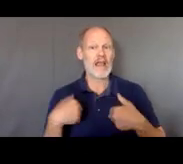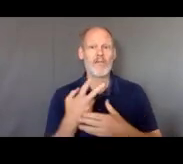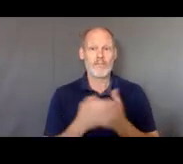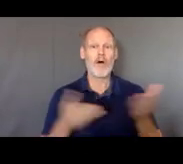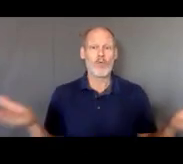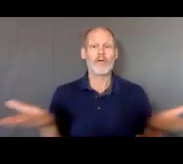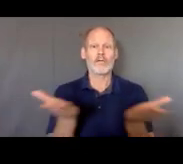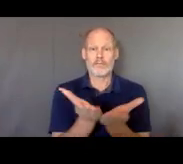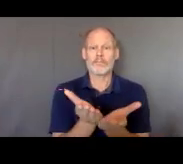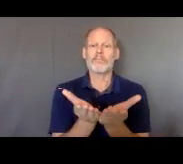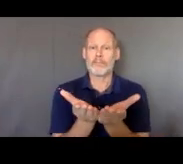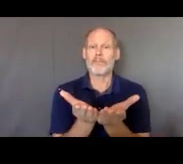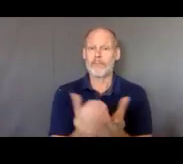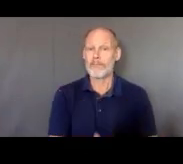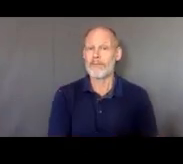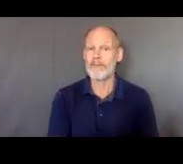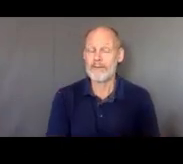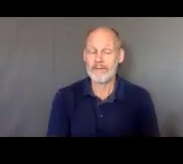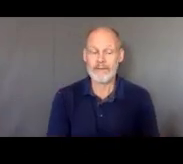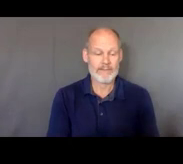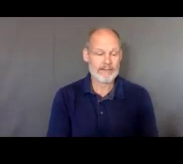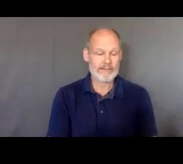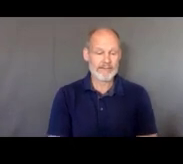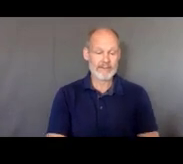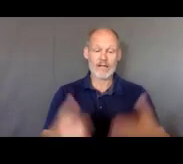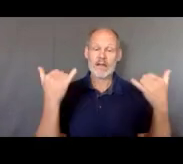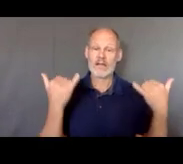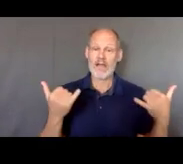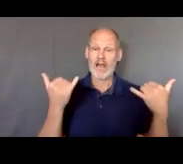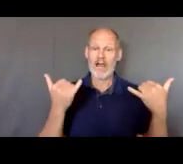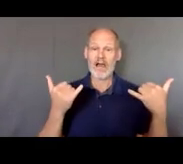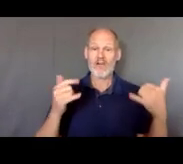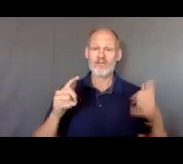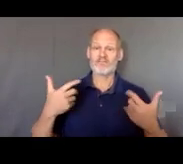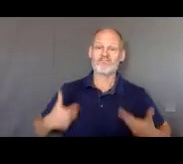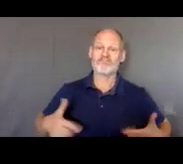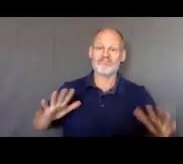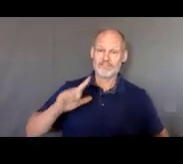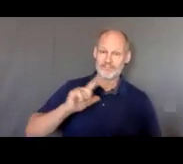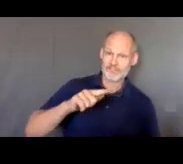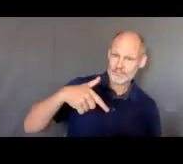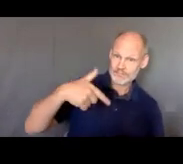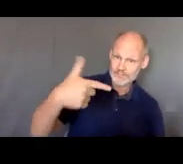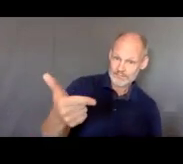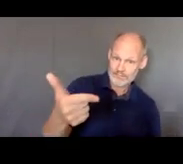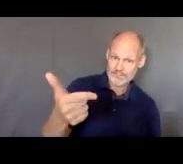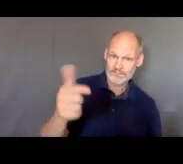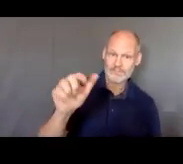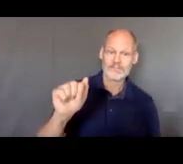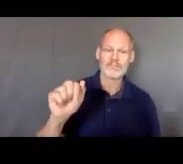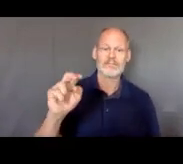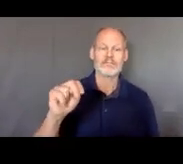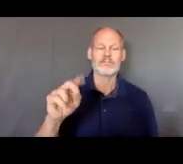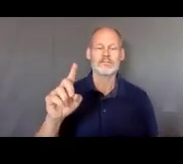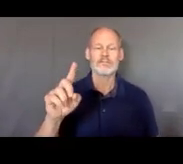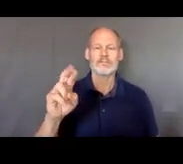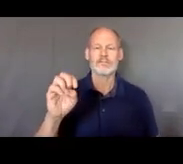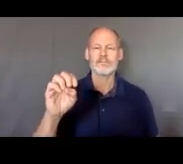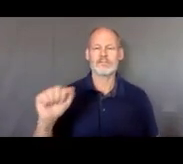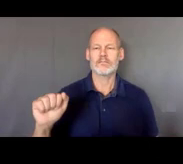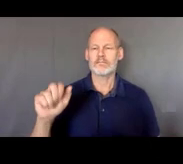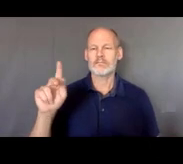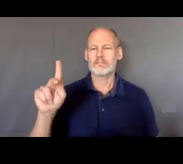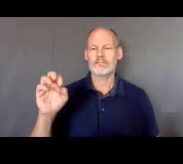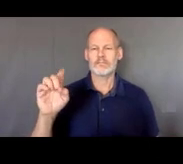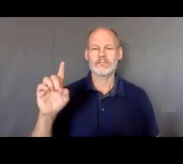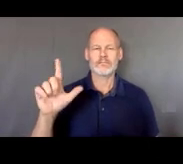Y con ello, ahora le voy a dar la palabra a Andrea Catla, que es una abogada de